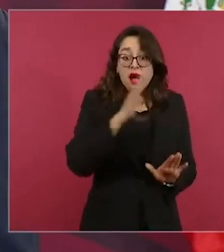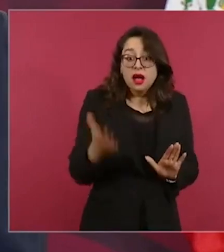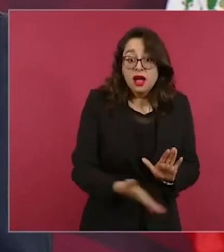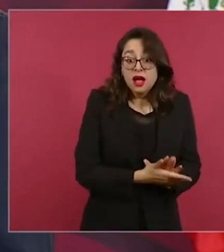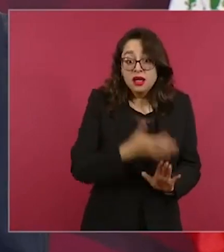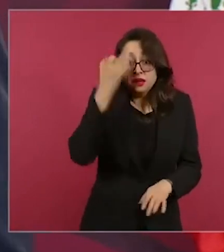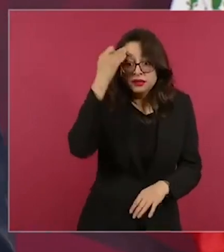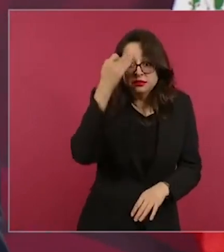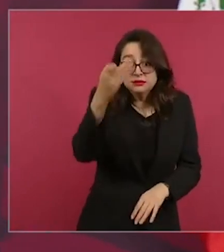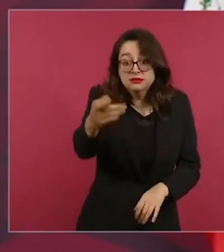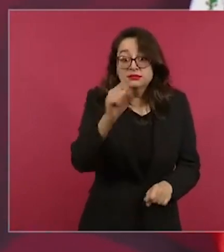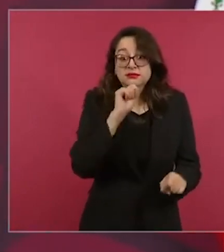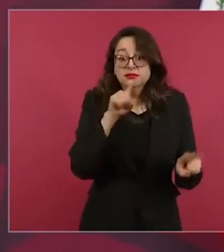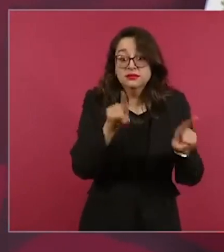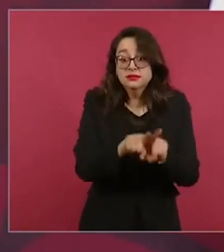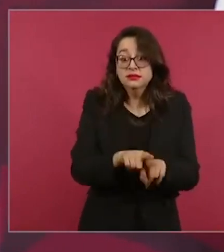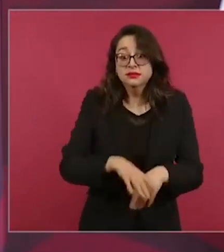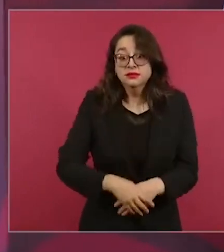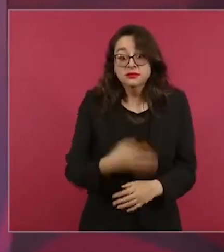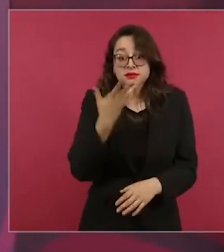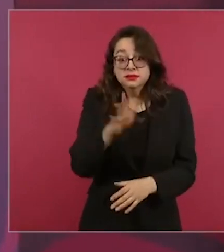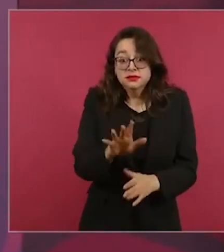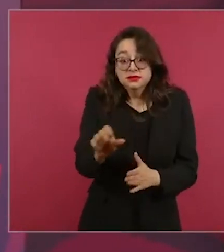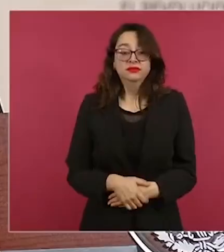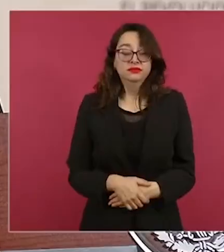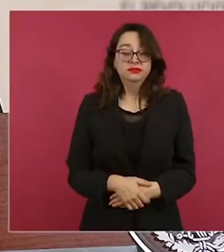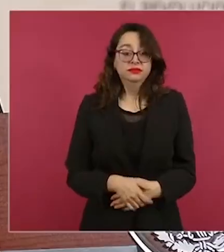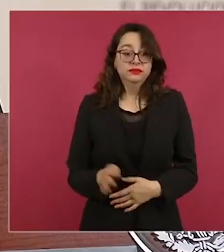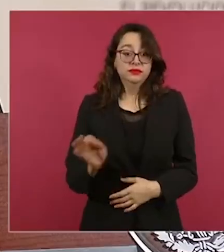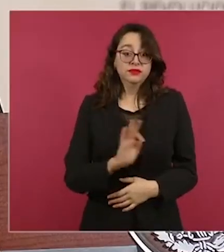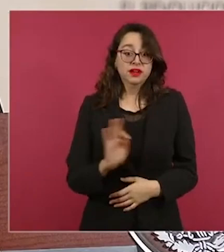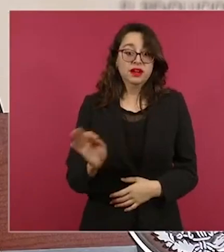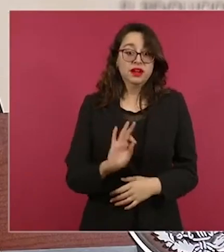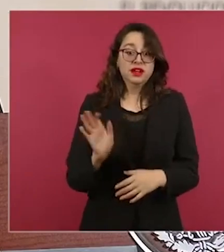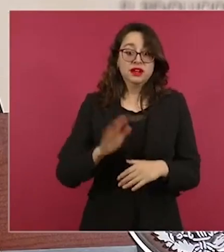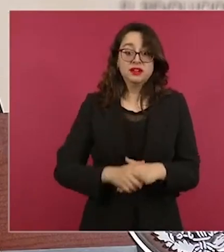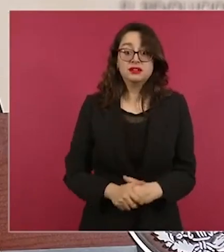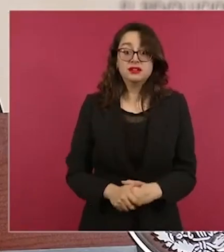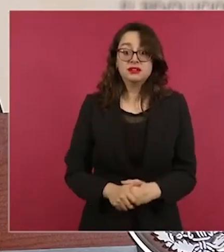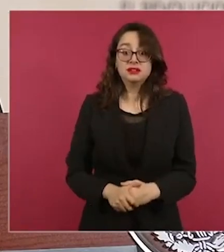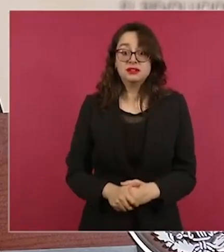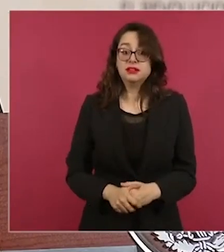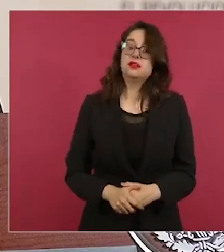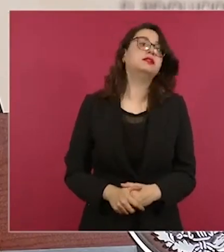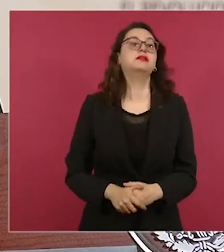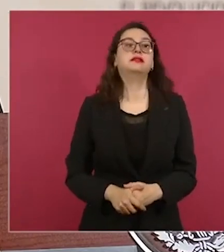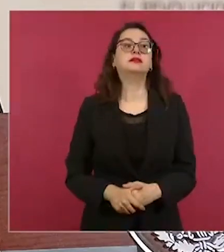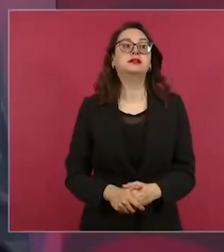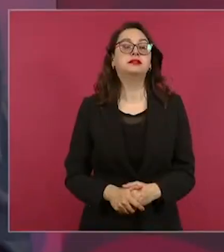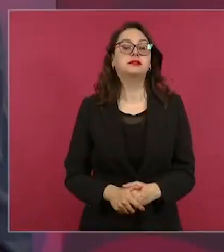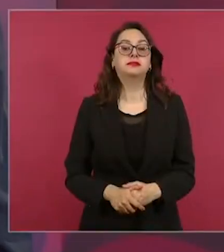que se lleven otros 10 meses, porque ya tienen que resolver